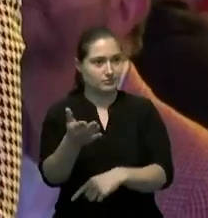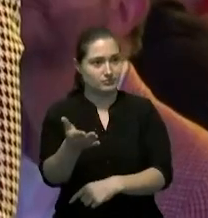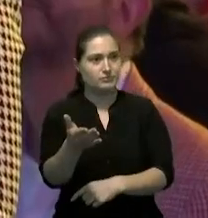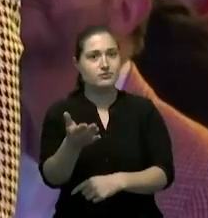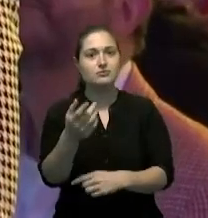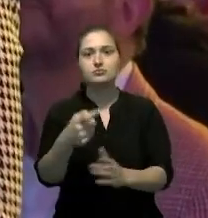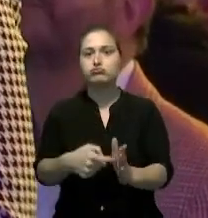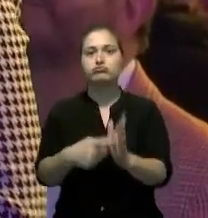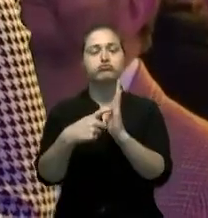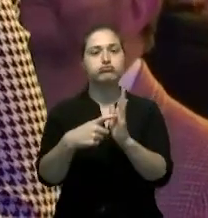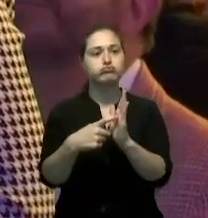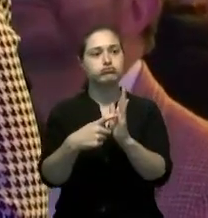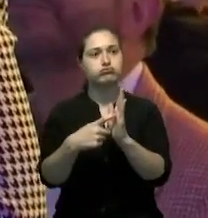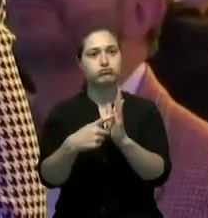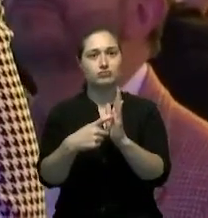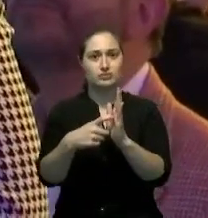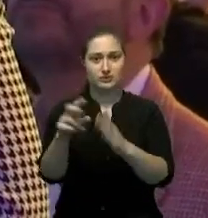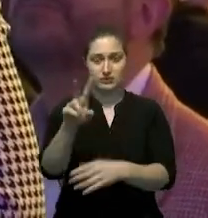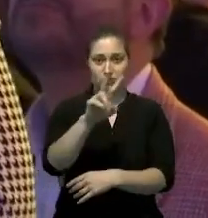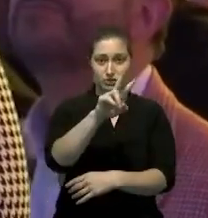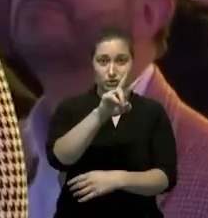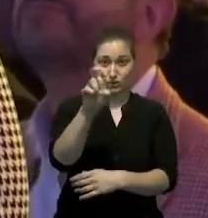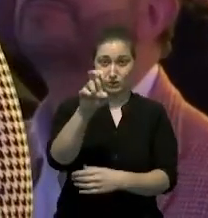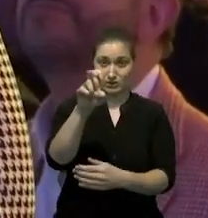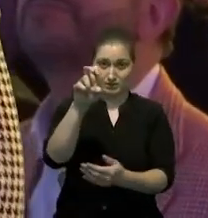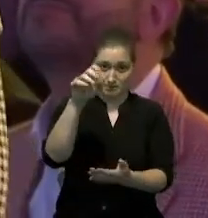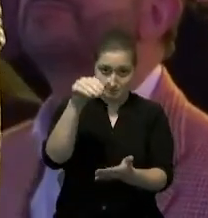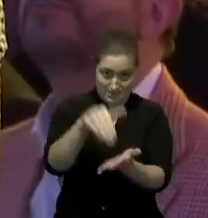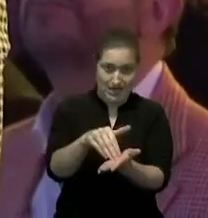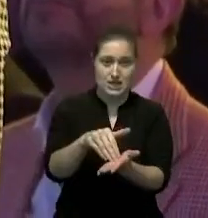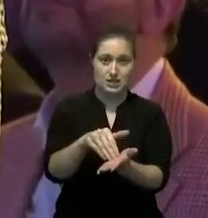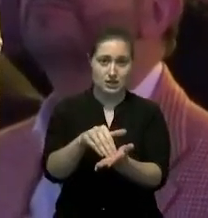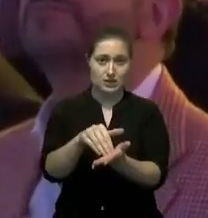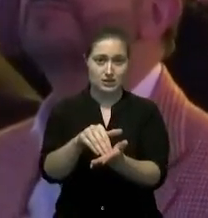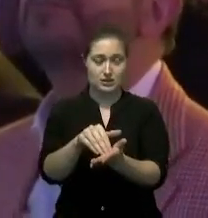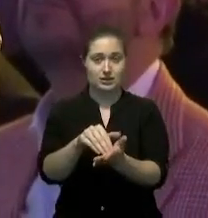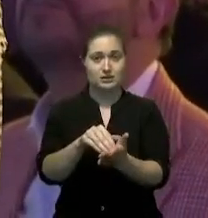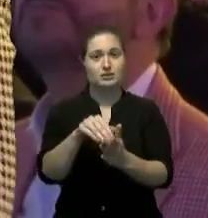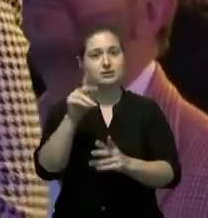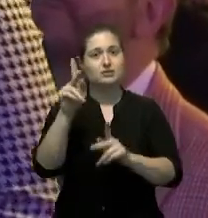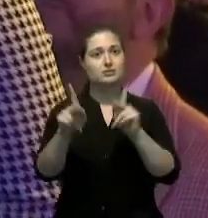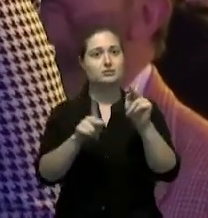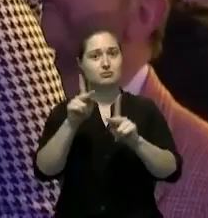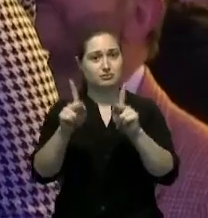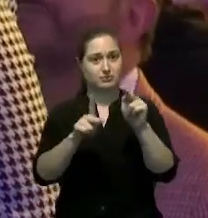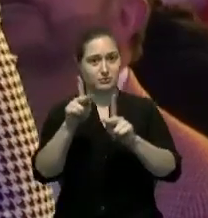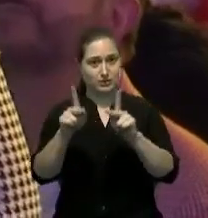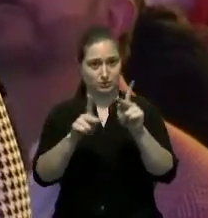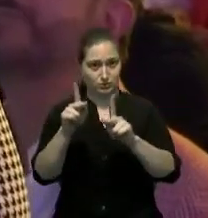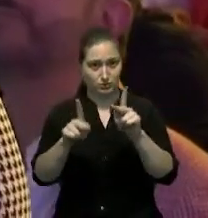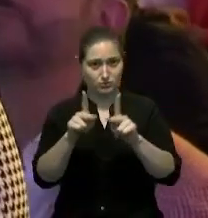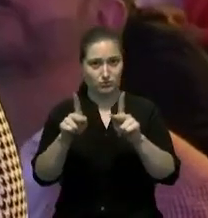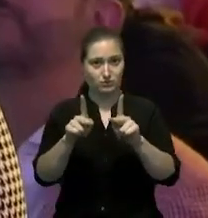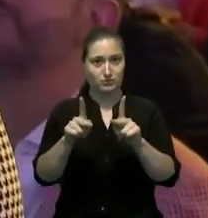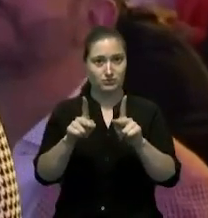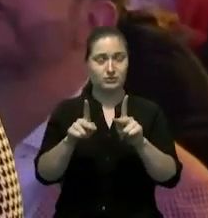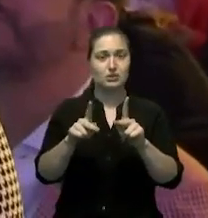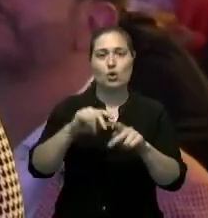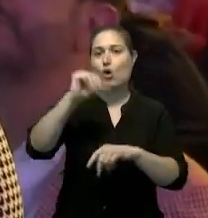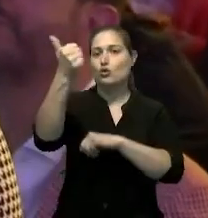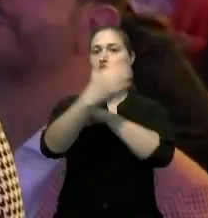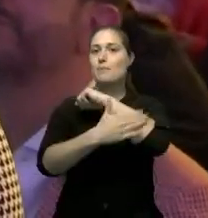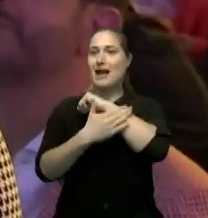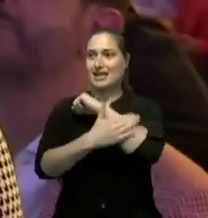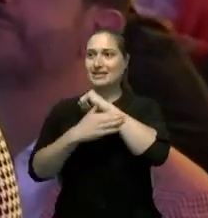la nacionalidad de más de 200 mil descendientes de su país nacidos en territorio dominicano que